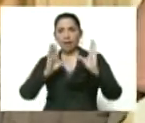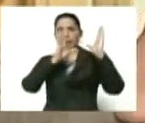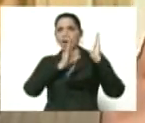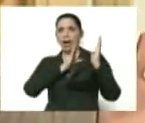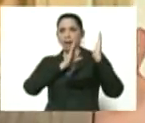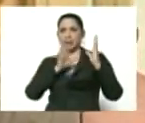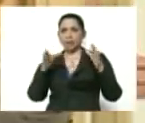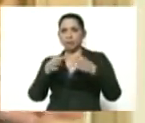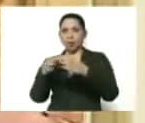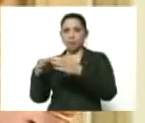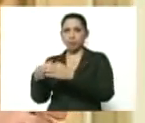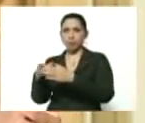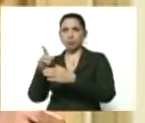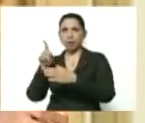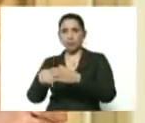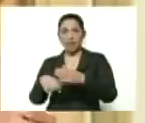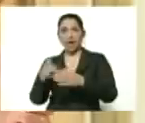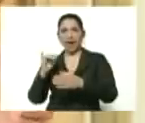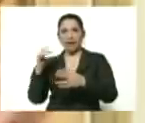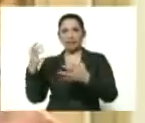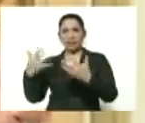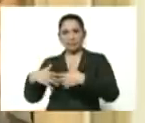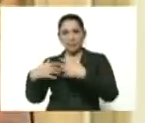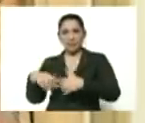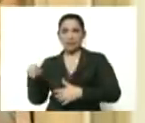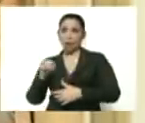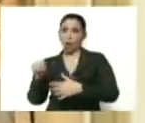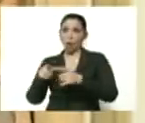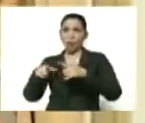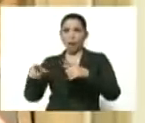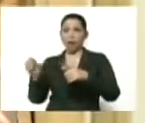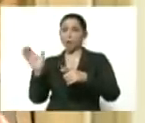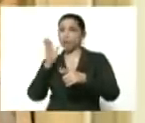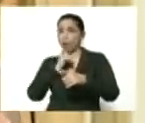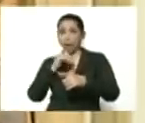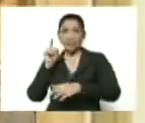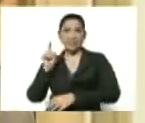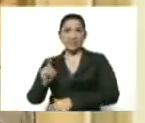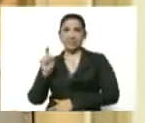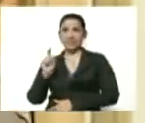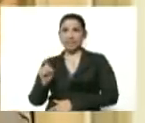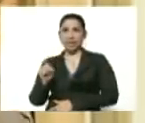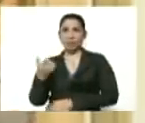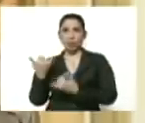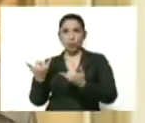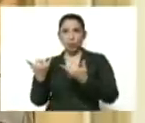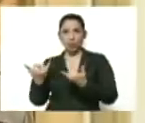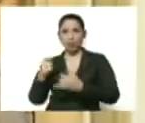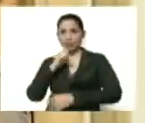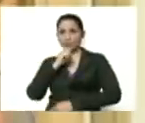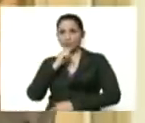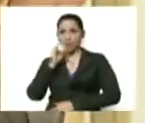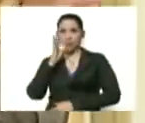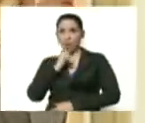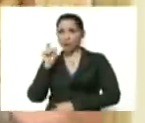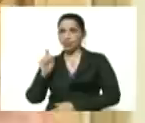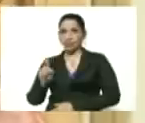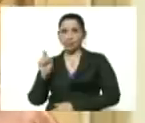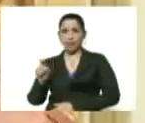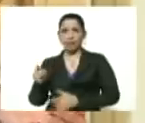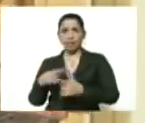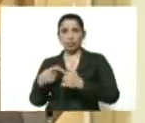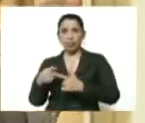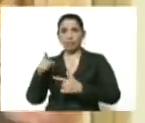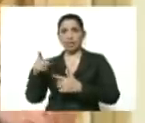sectores y ciertamente hay sectores que no son necesarios en esta coyuntura, no son necesarios y esos